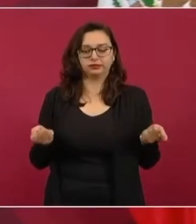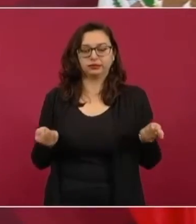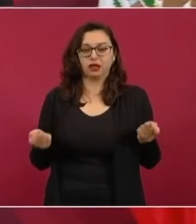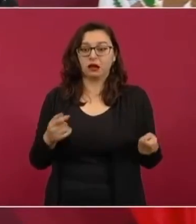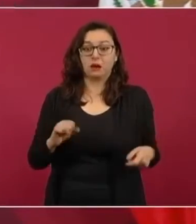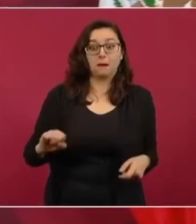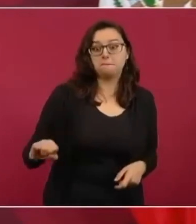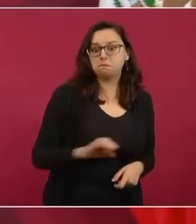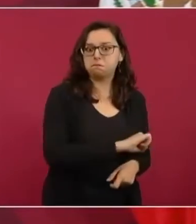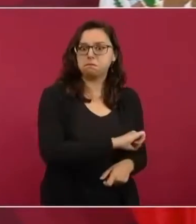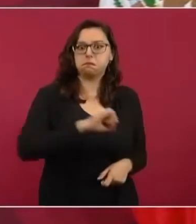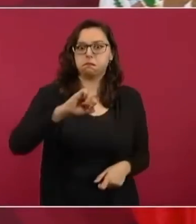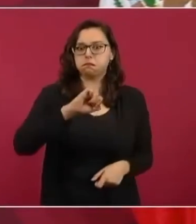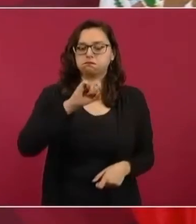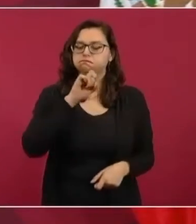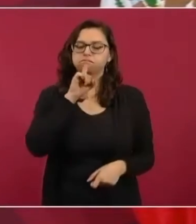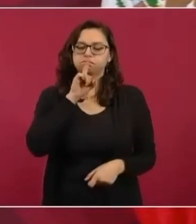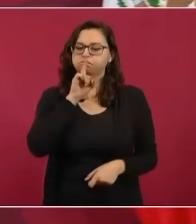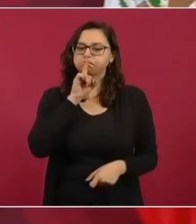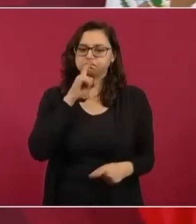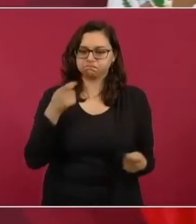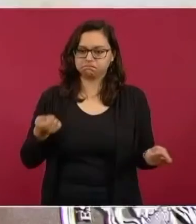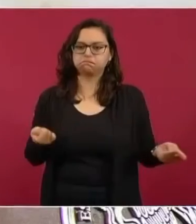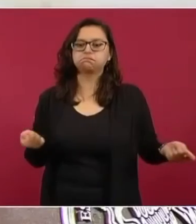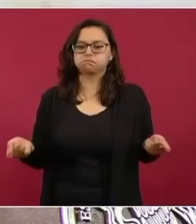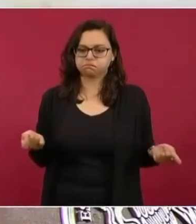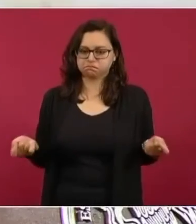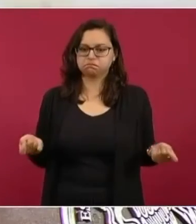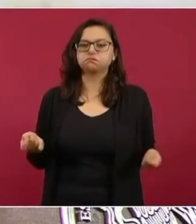no se nos va de las manos.